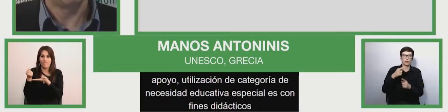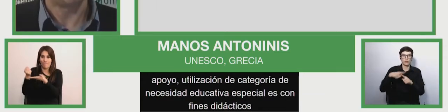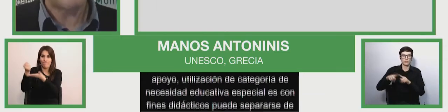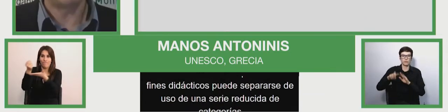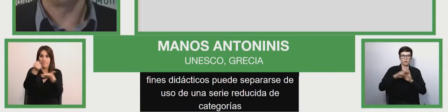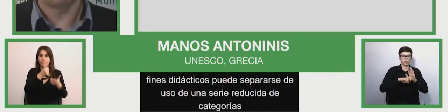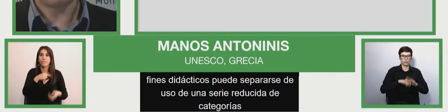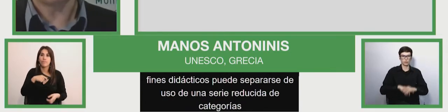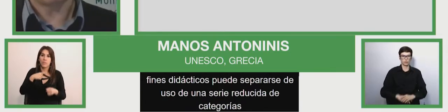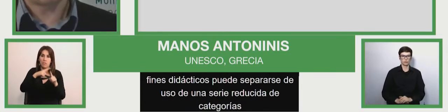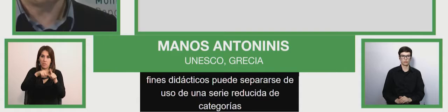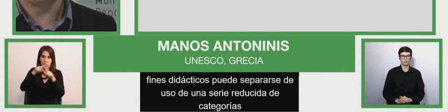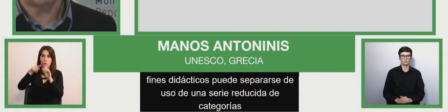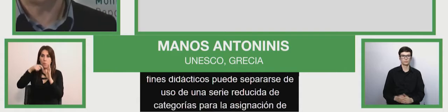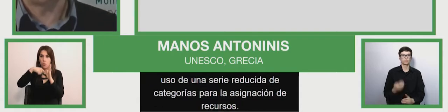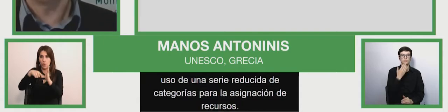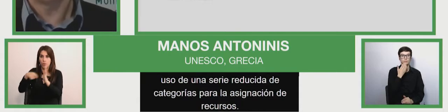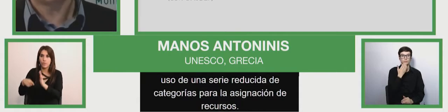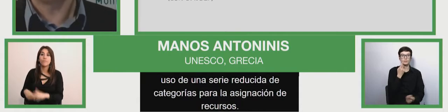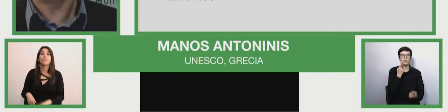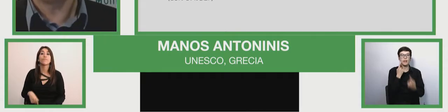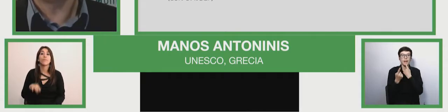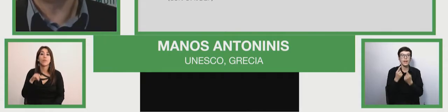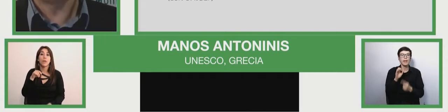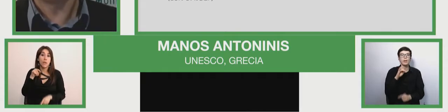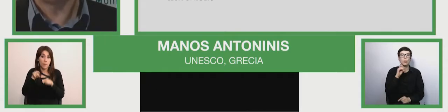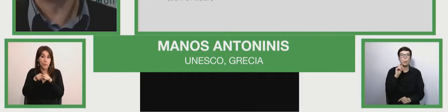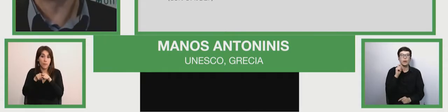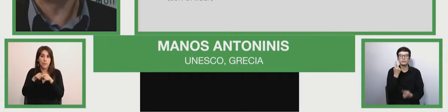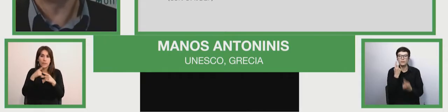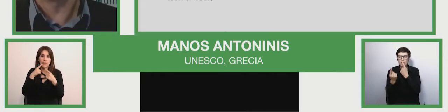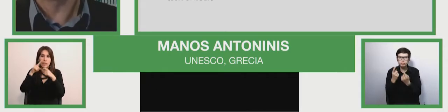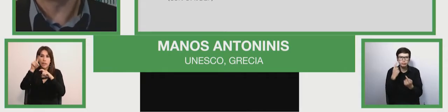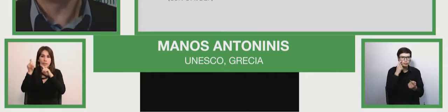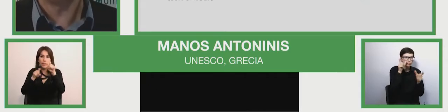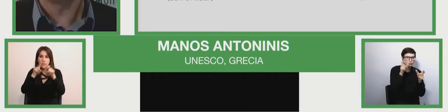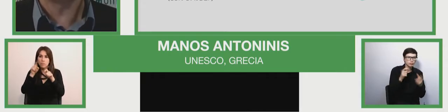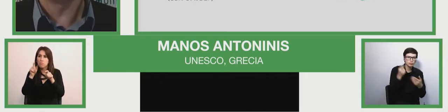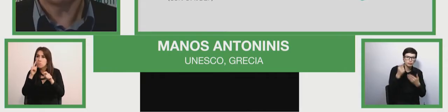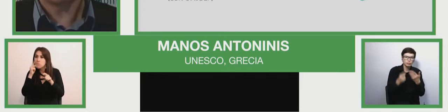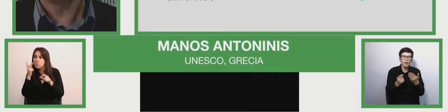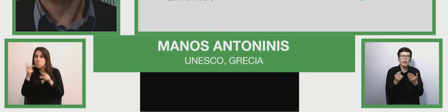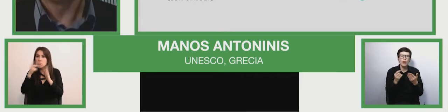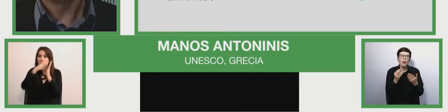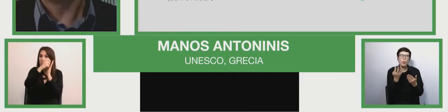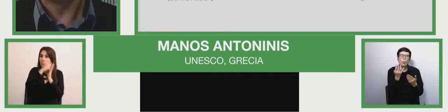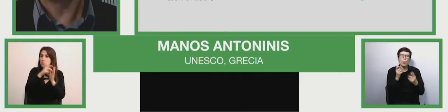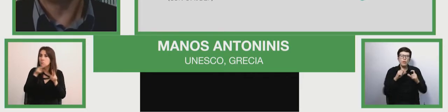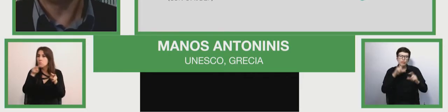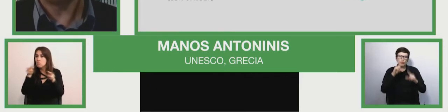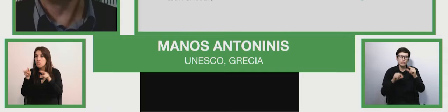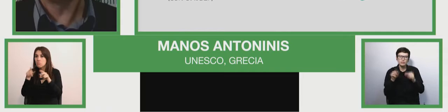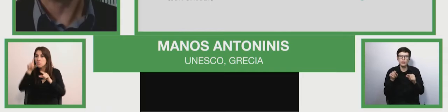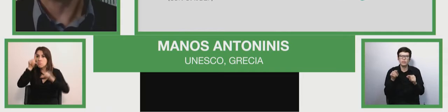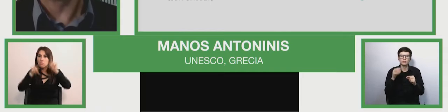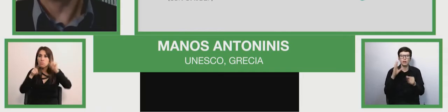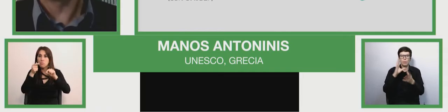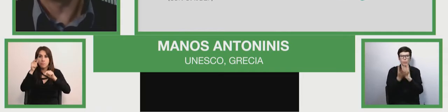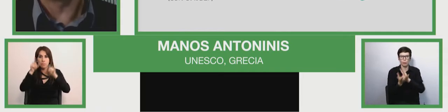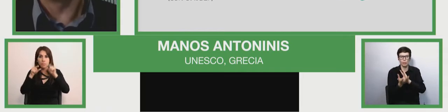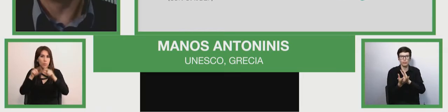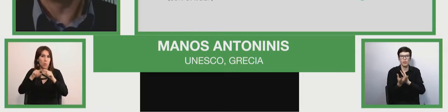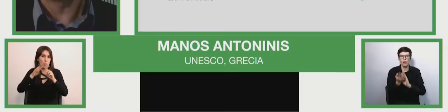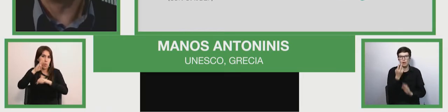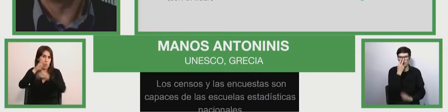Los censos y las encuestas son la base de las principales estadísticas nacionales y mundiales en las que, a su vez, se